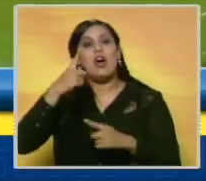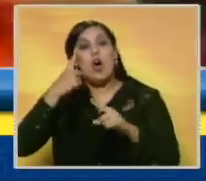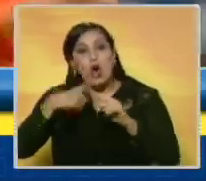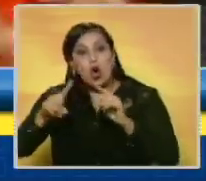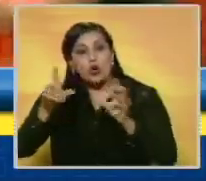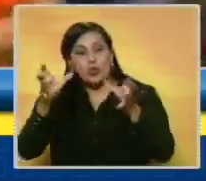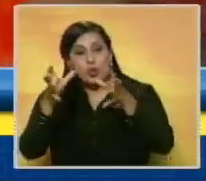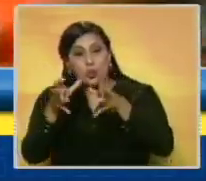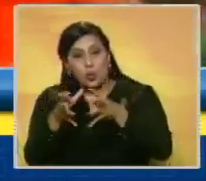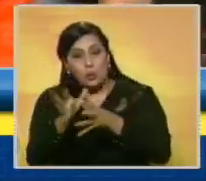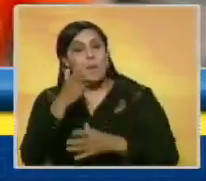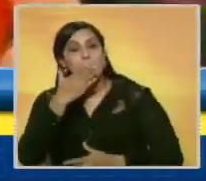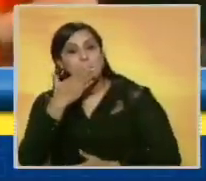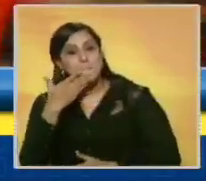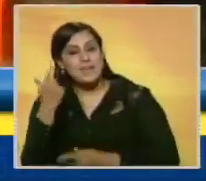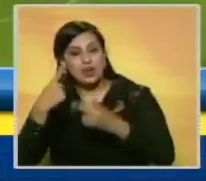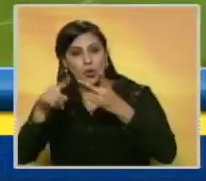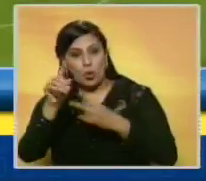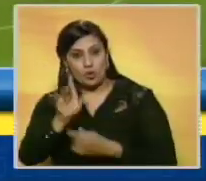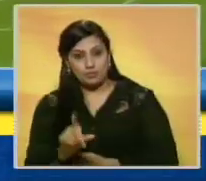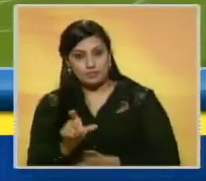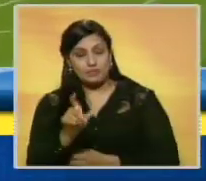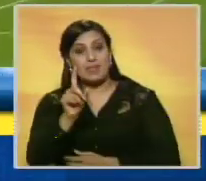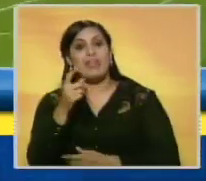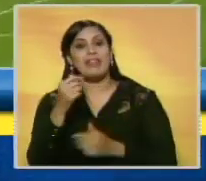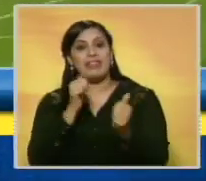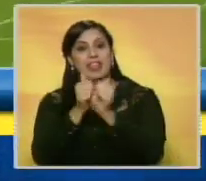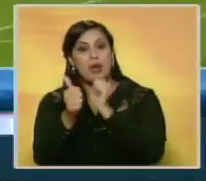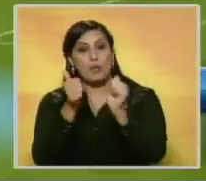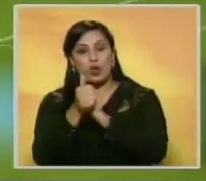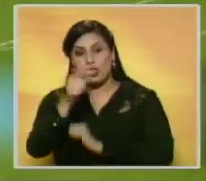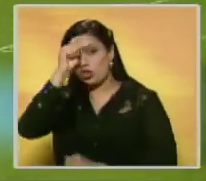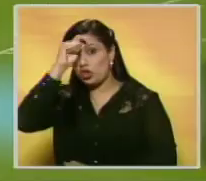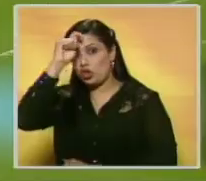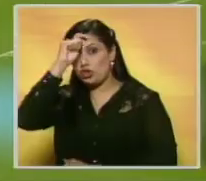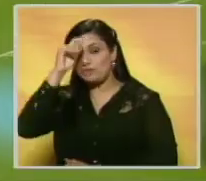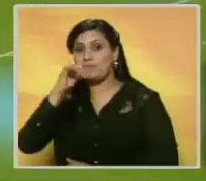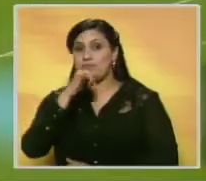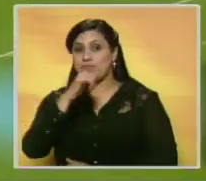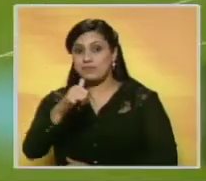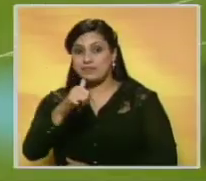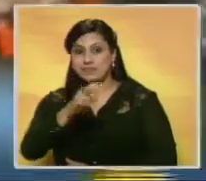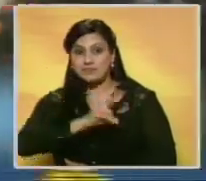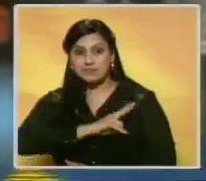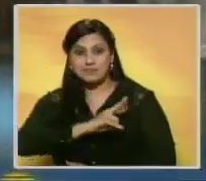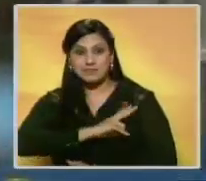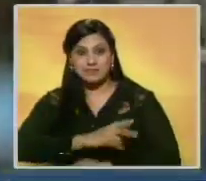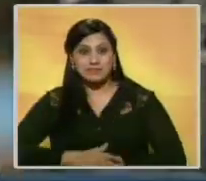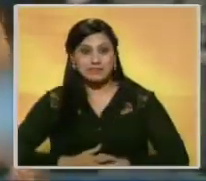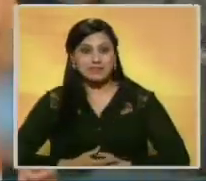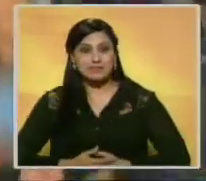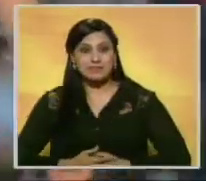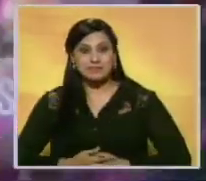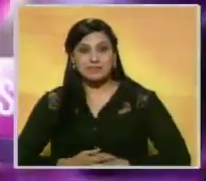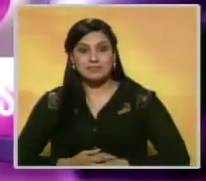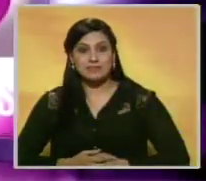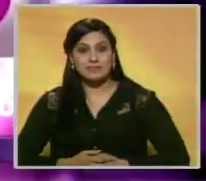otras dianas fueron de Robin Van Persie y Jeffrey Bruma. En Deportes, Tony y Chitadino, Noticiero Benevisión.